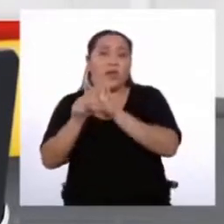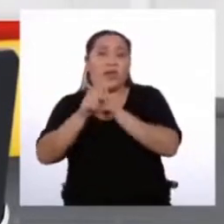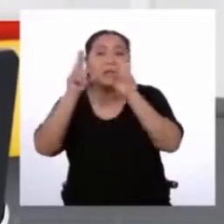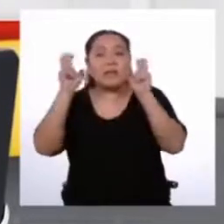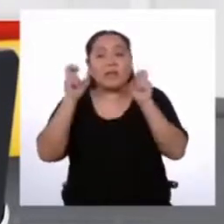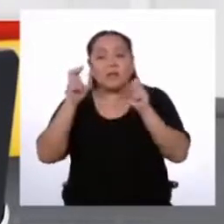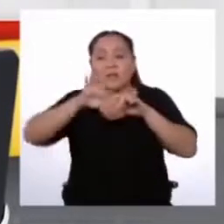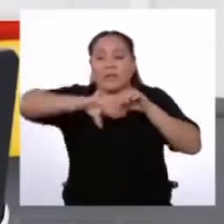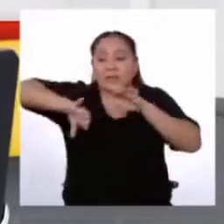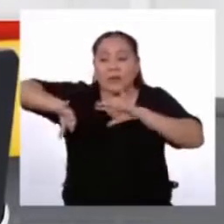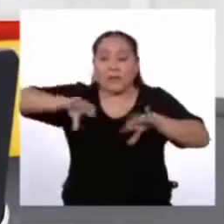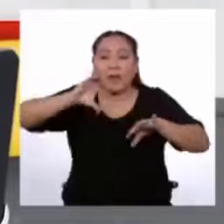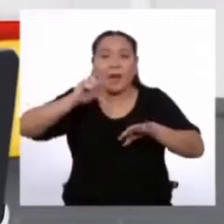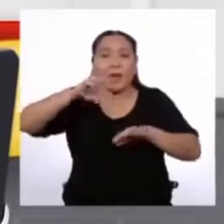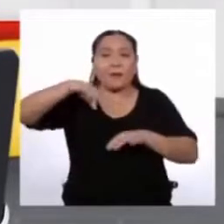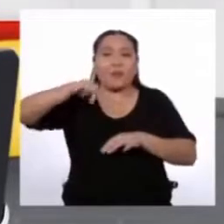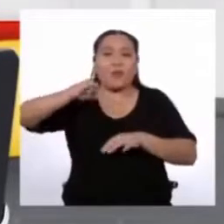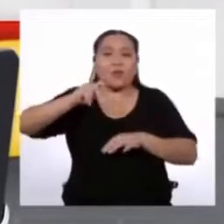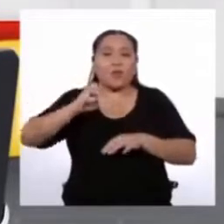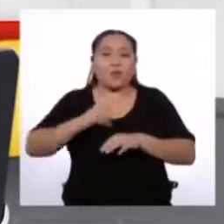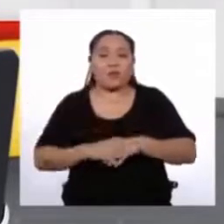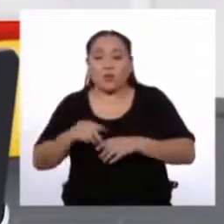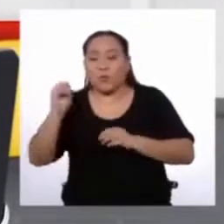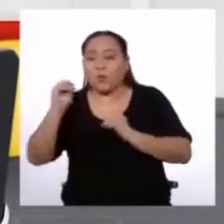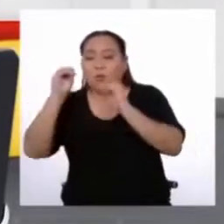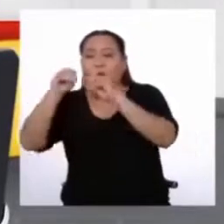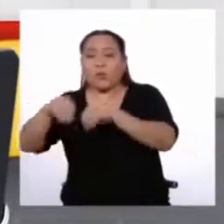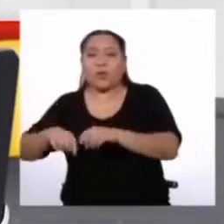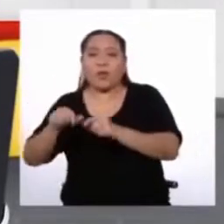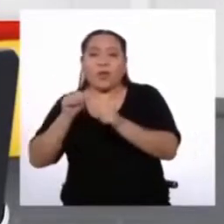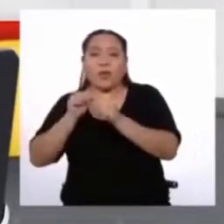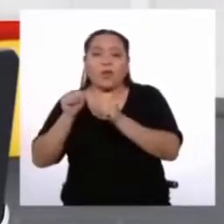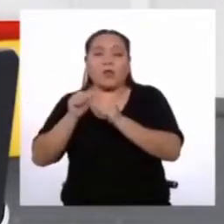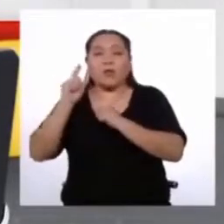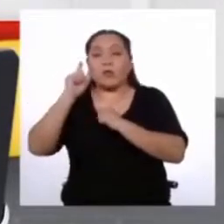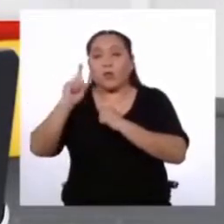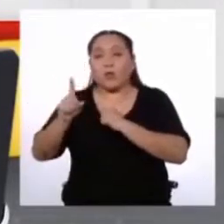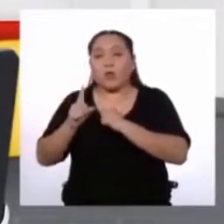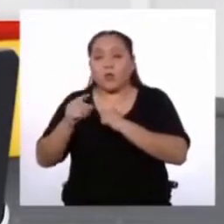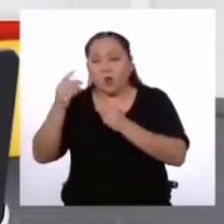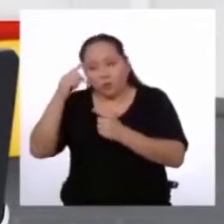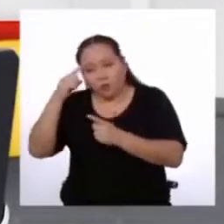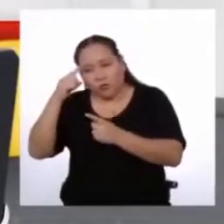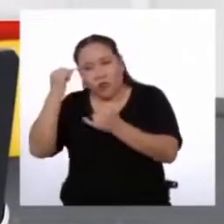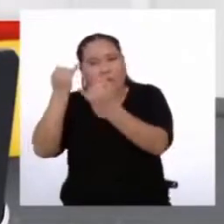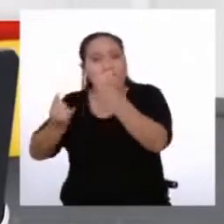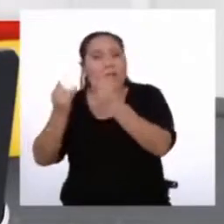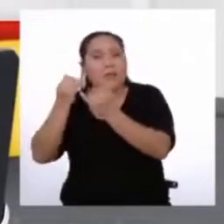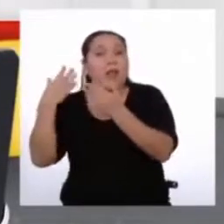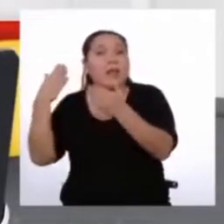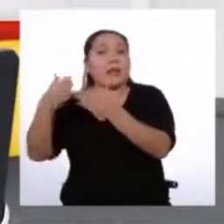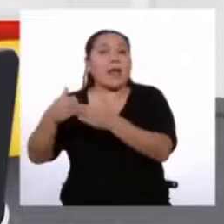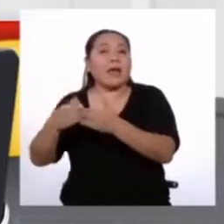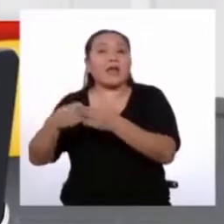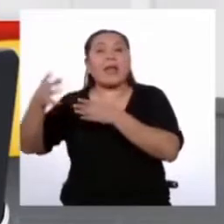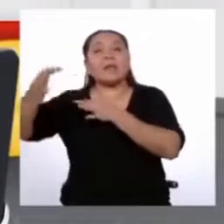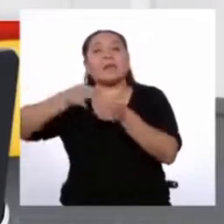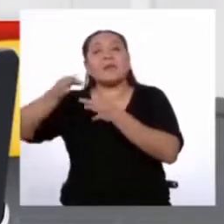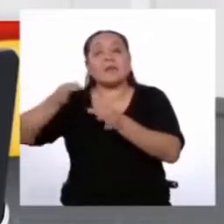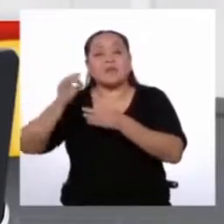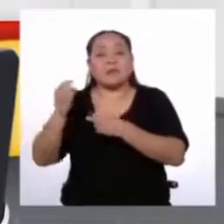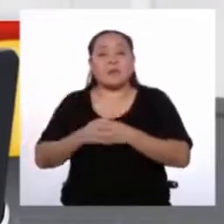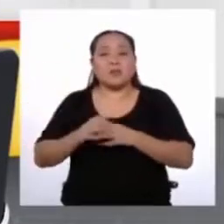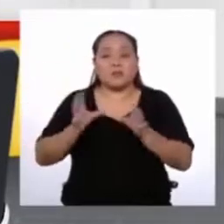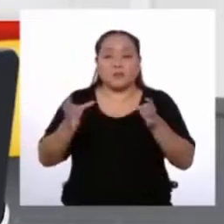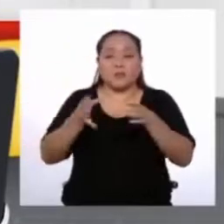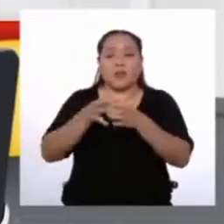capítulos Y considerar que en el capítulo 1 Irán la finalidad y el objeto de la ley Y las definiciones Luego